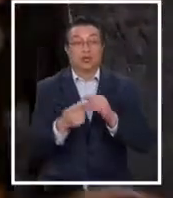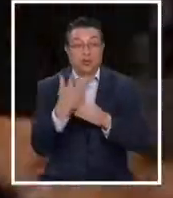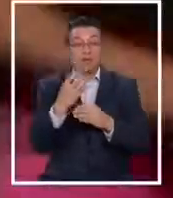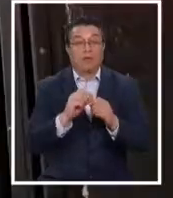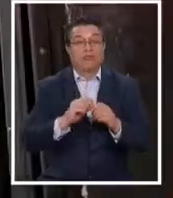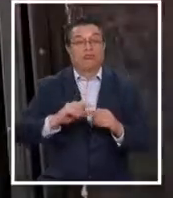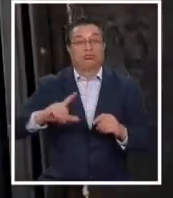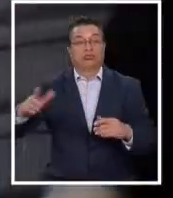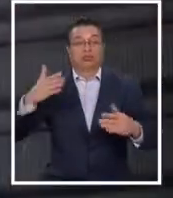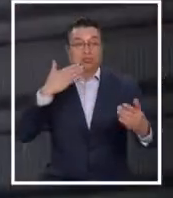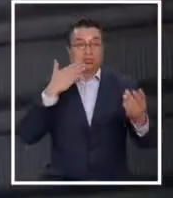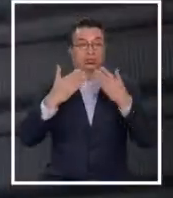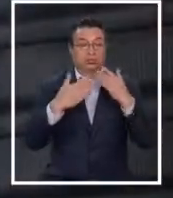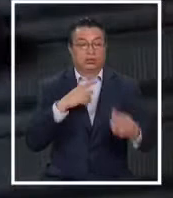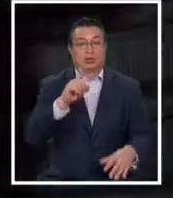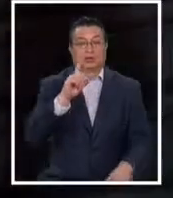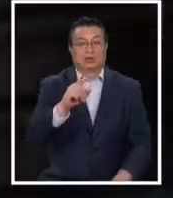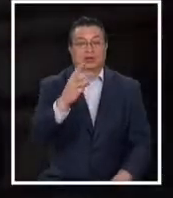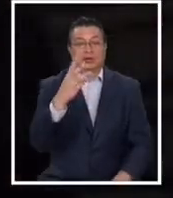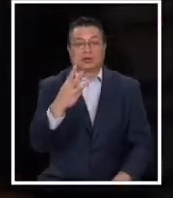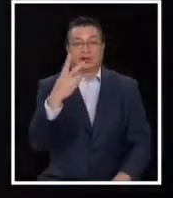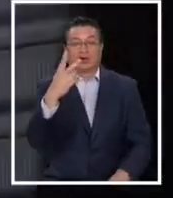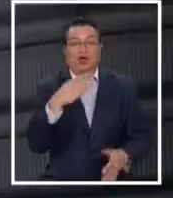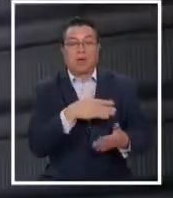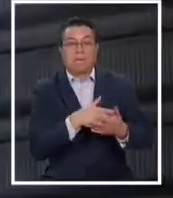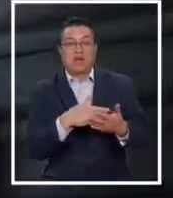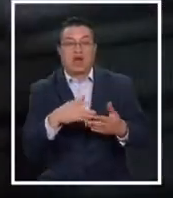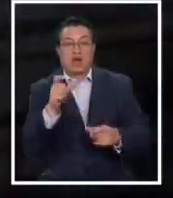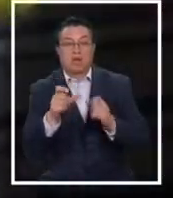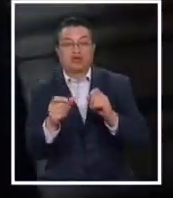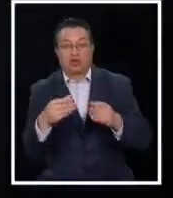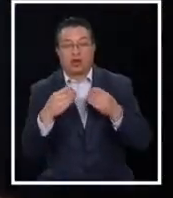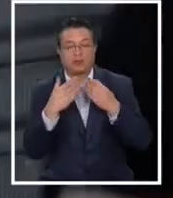pandemia que ya ha contagiado a más de 132 millones de personas.